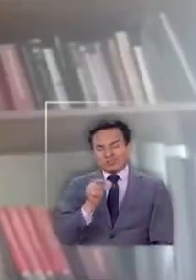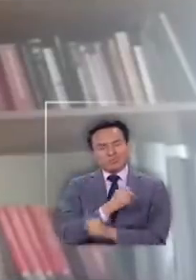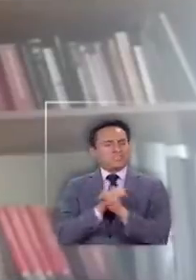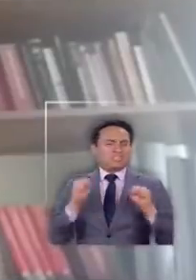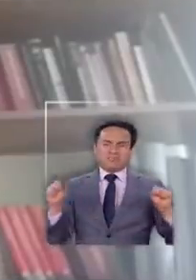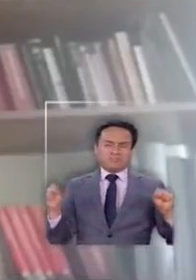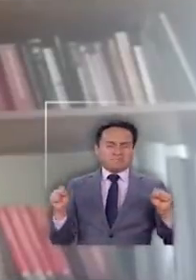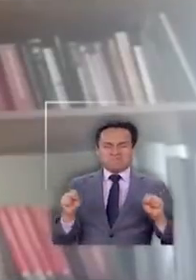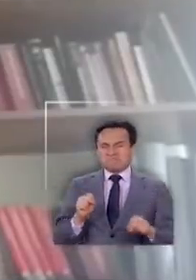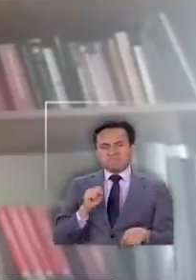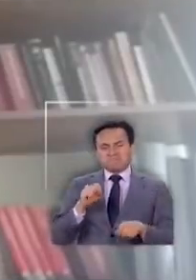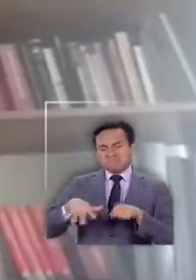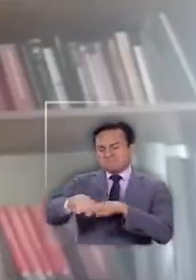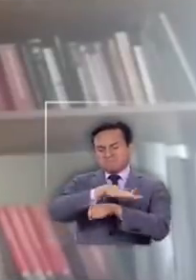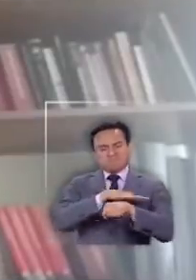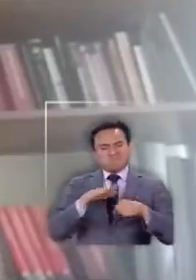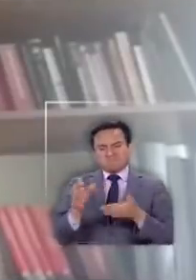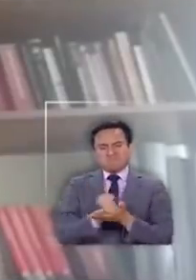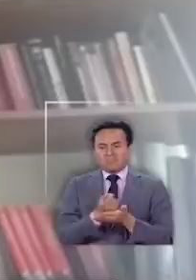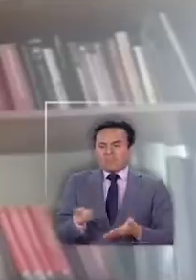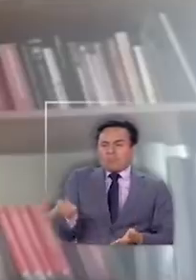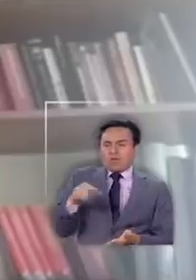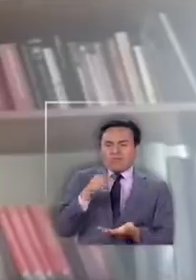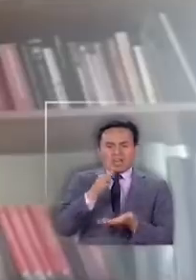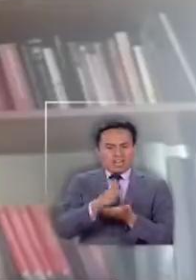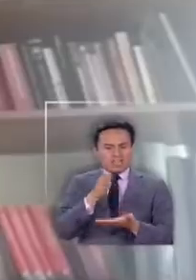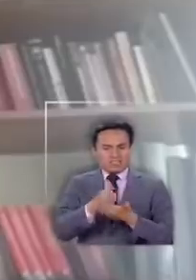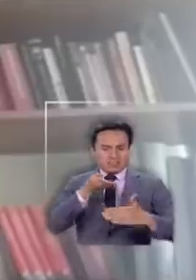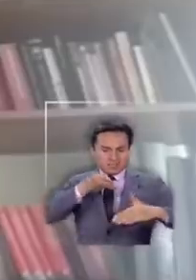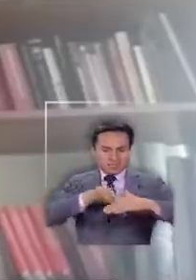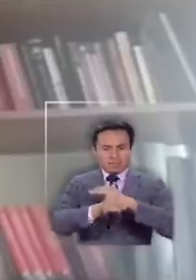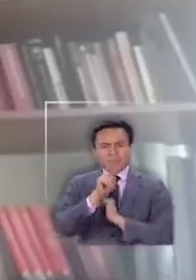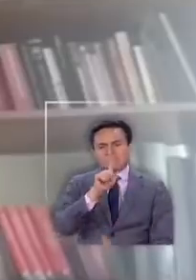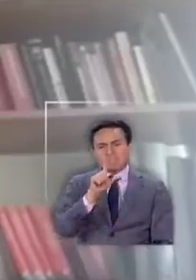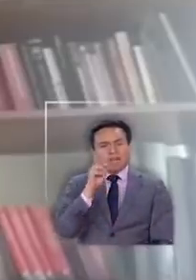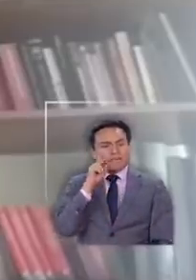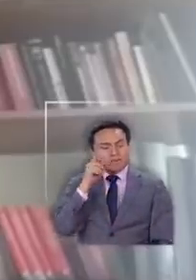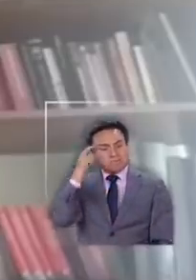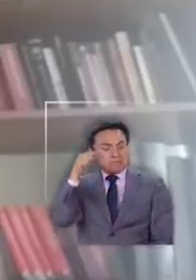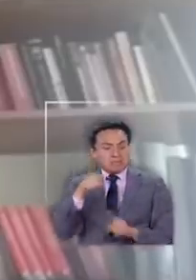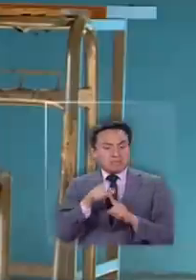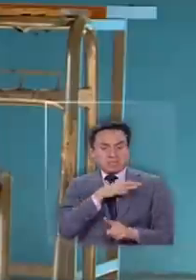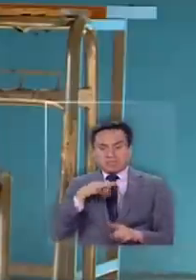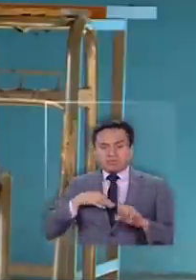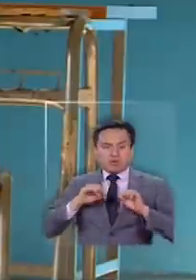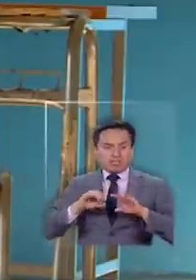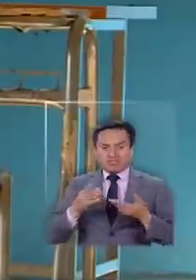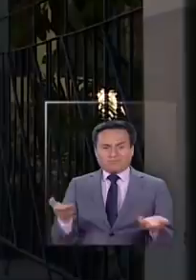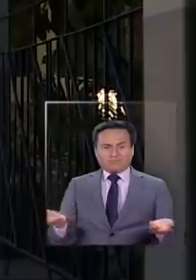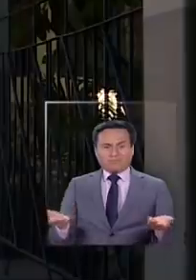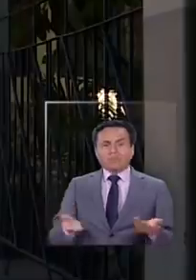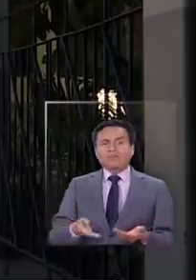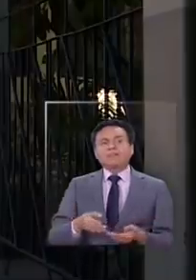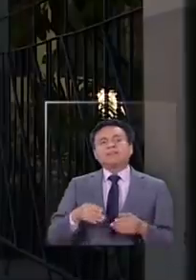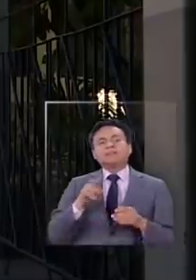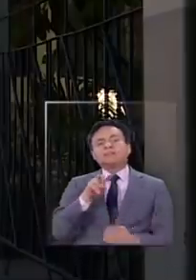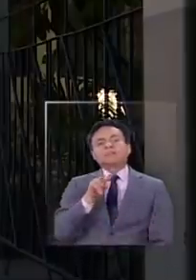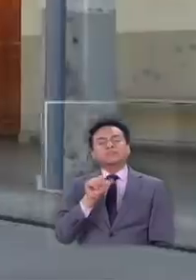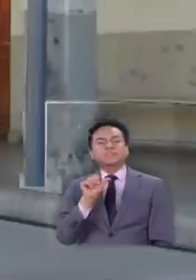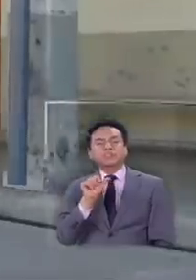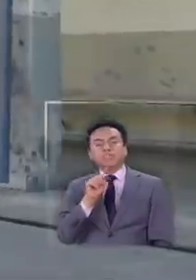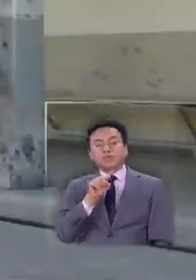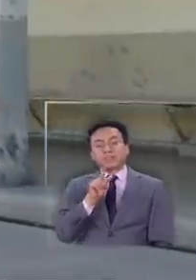imposible. No van a estar las condiciones para retomar las clases el 27 de abril, como pretende el Ministerio de Educación. Una decisión que esos 125